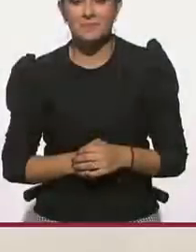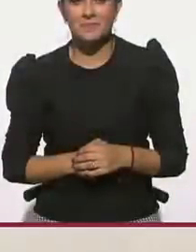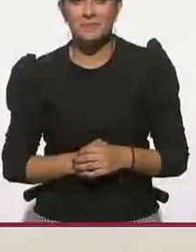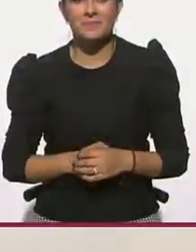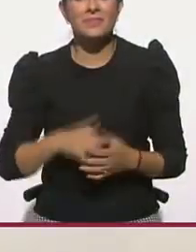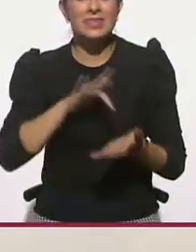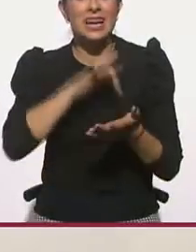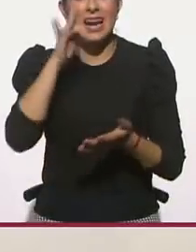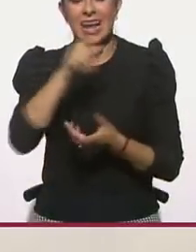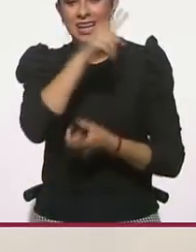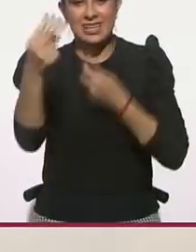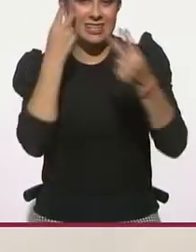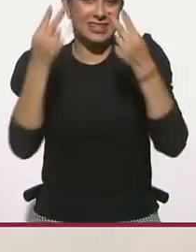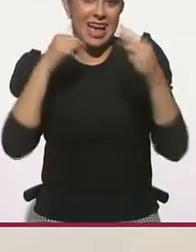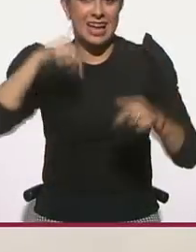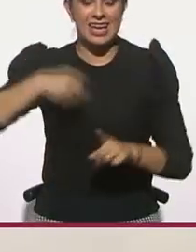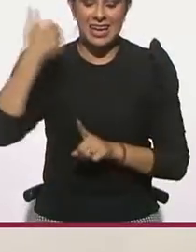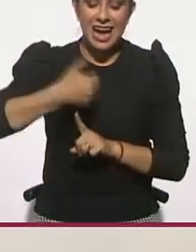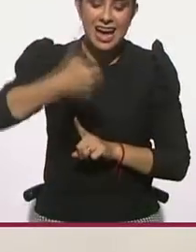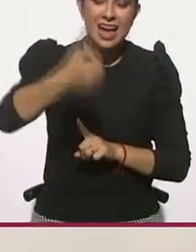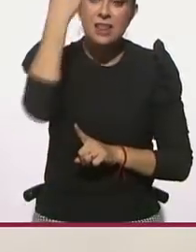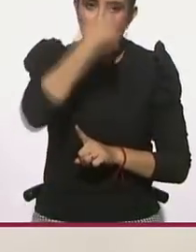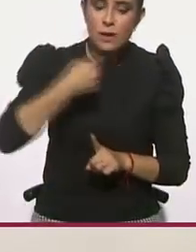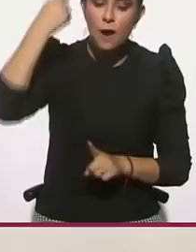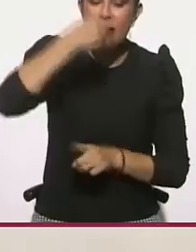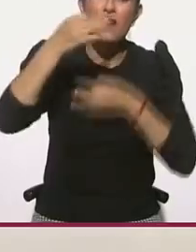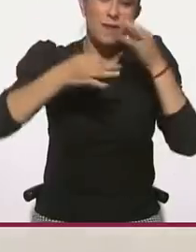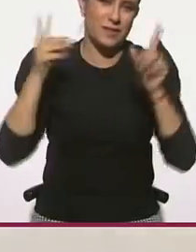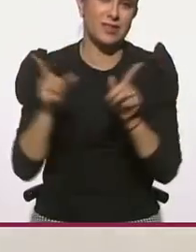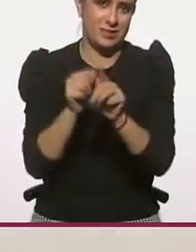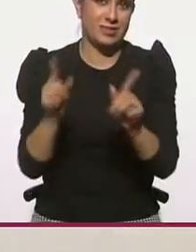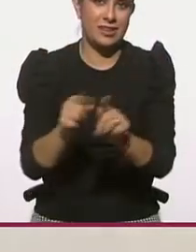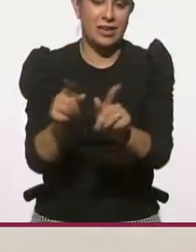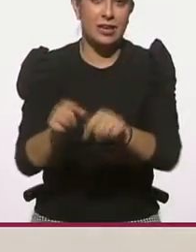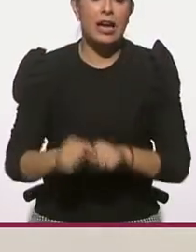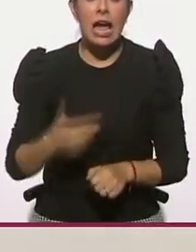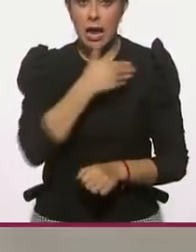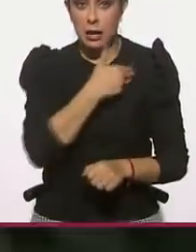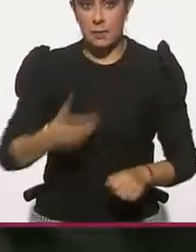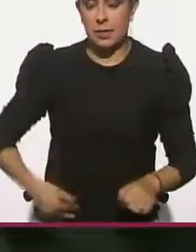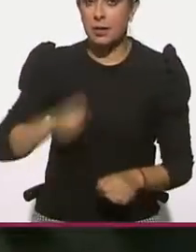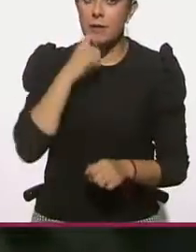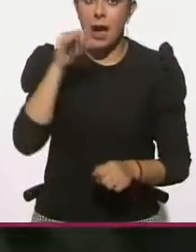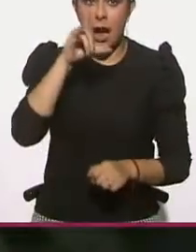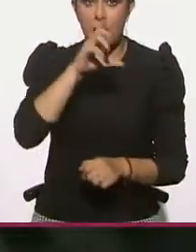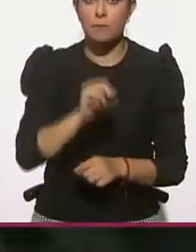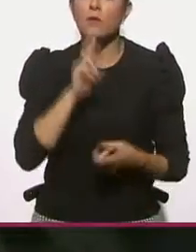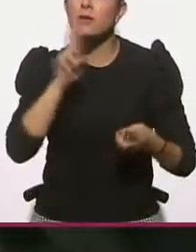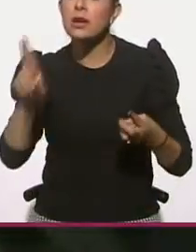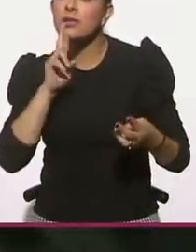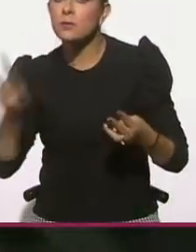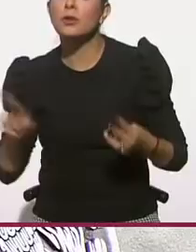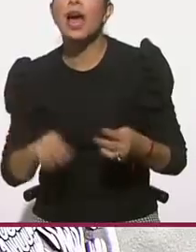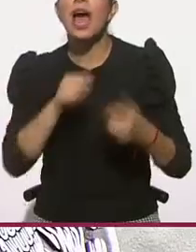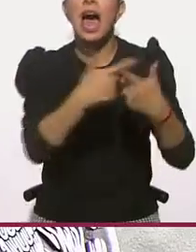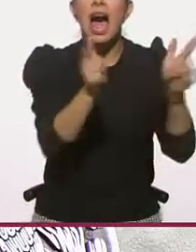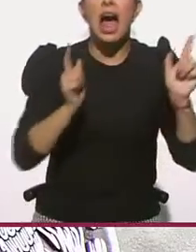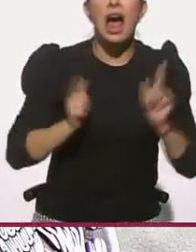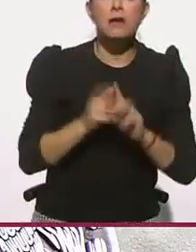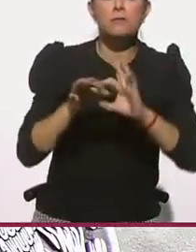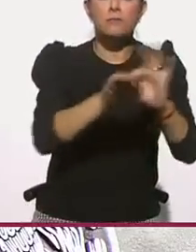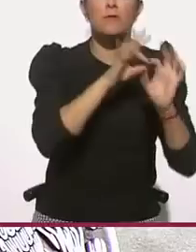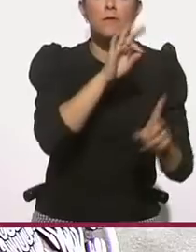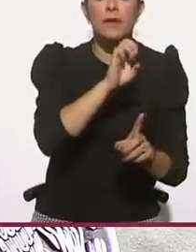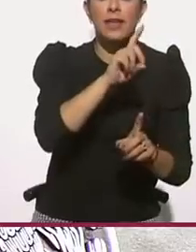Gracias por continuar con nosotros en Cada Hora en la Hora. El presidente López Obrador respondió a los gobernadores de la llamada alianza federalista, quienes